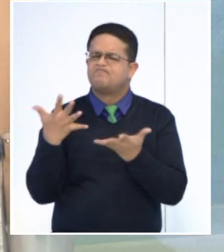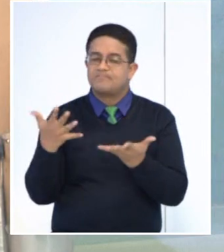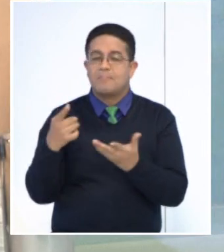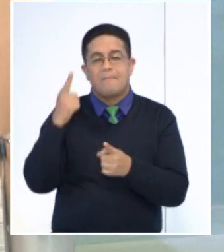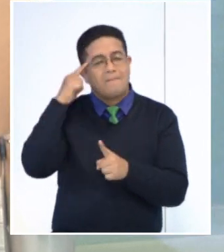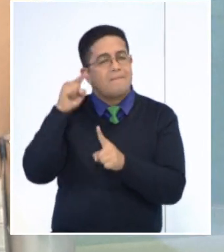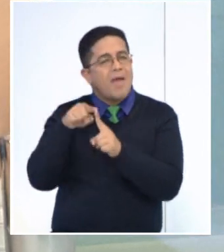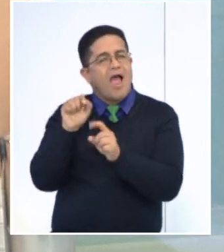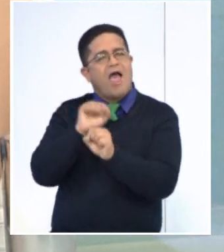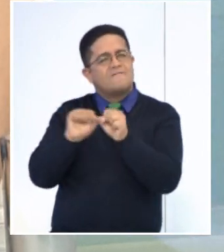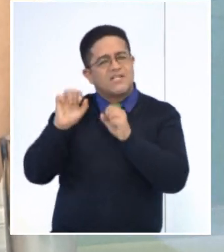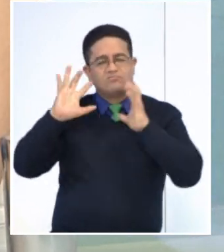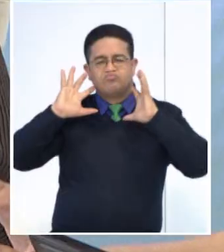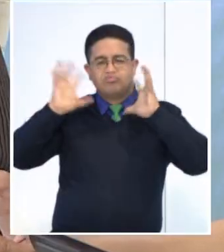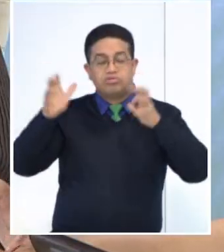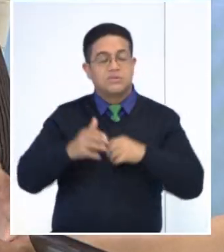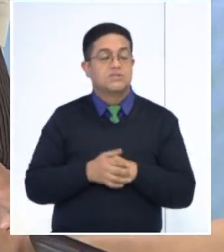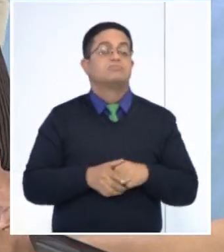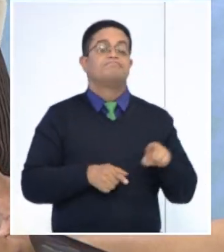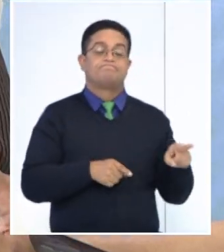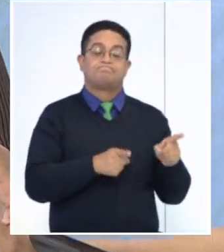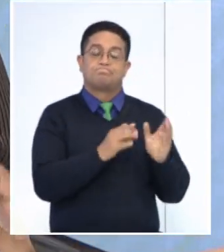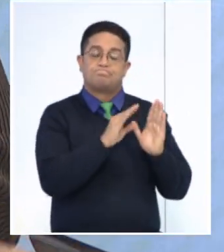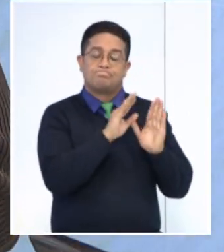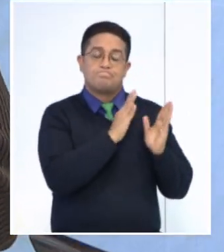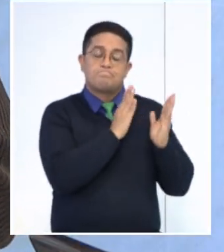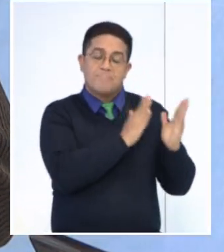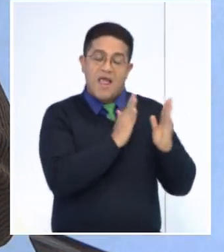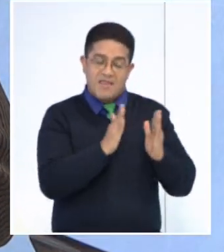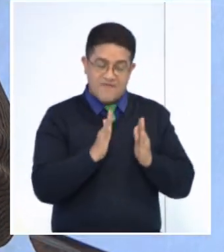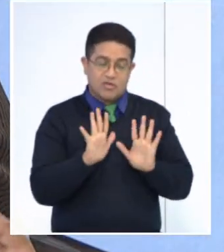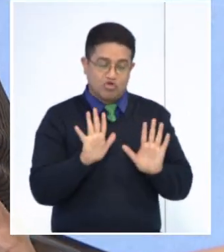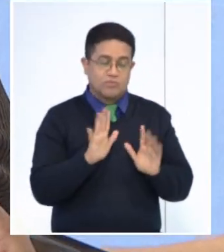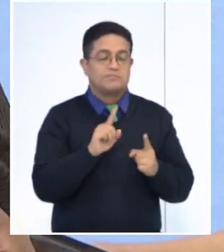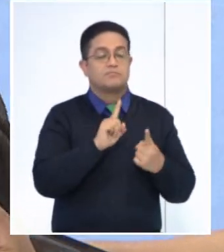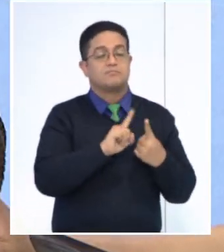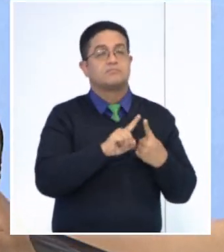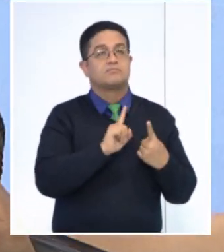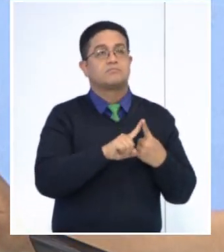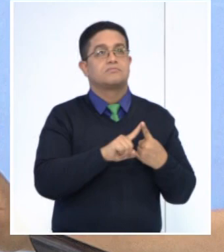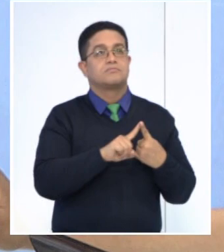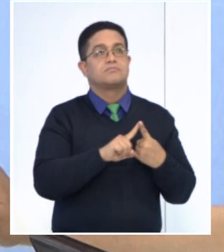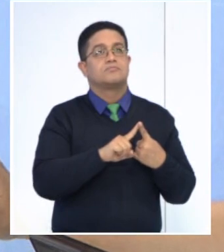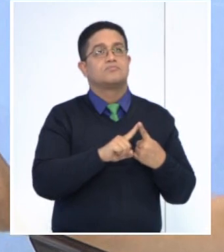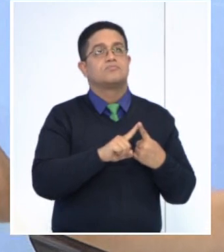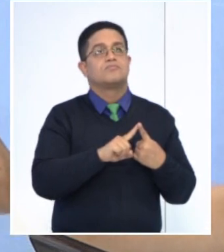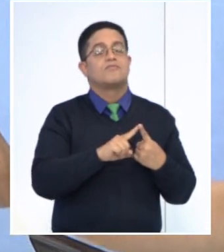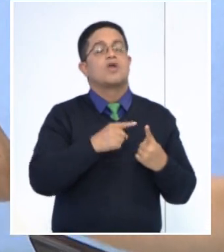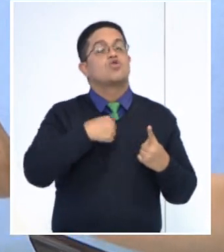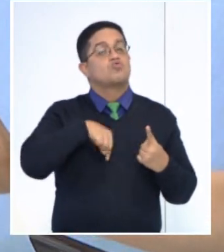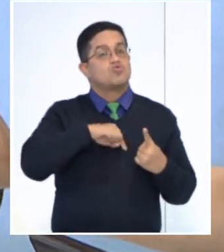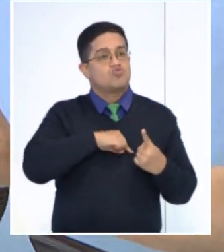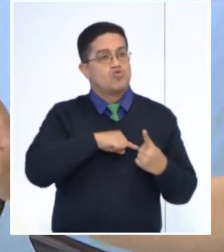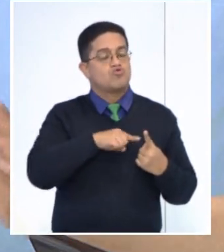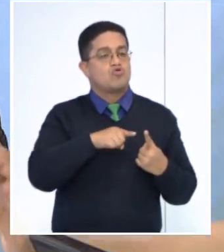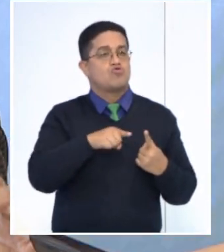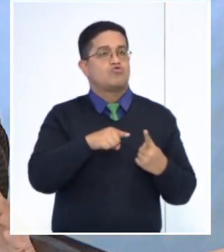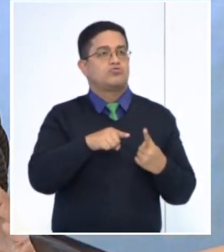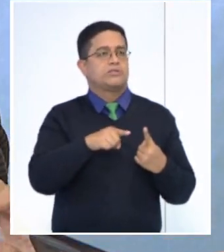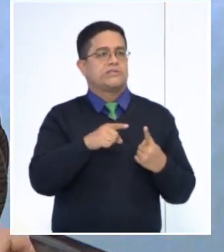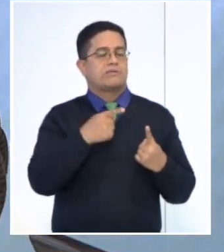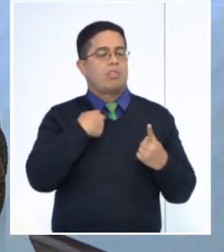estresado. La planificación. Cuando vemos que nos estamos desbordando ante las demandas,